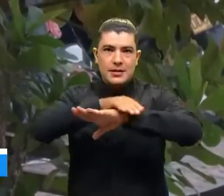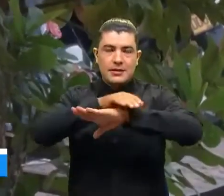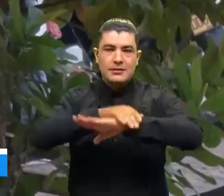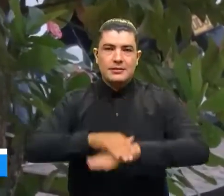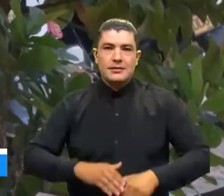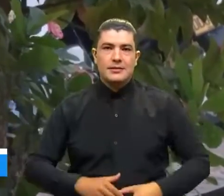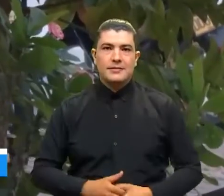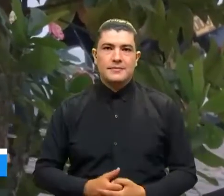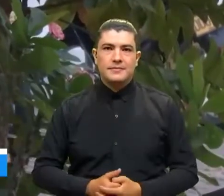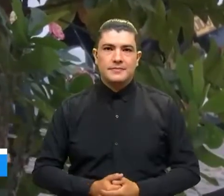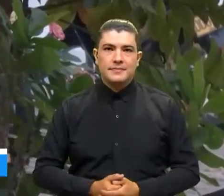Oriente Noticias, estamos informando.